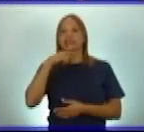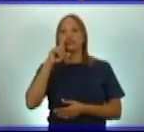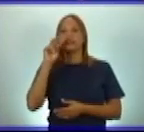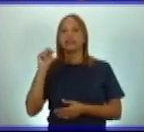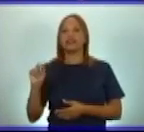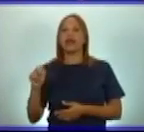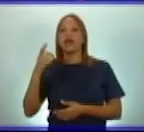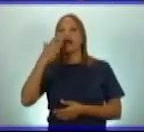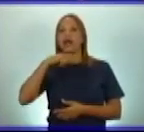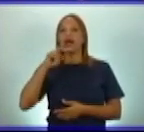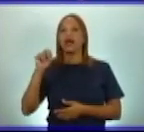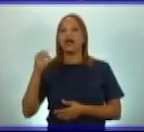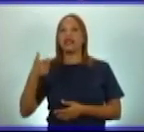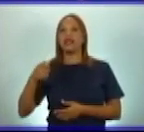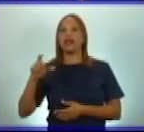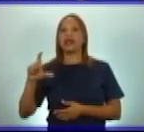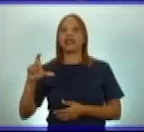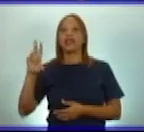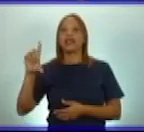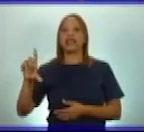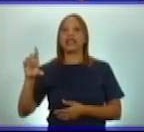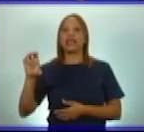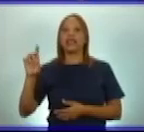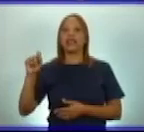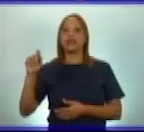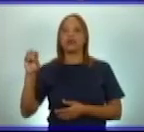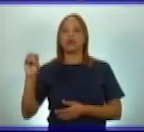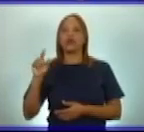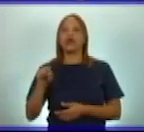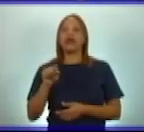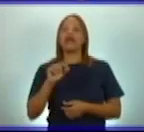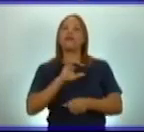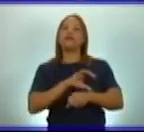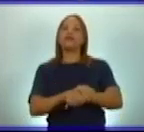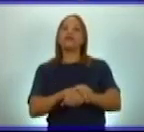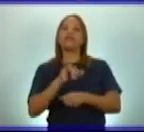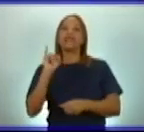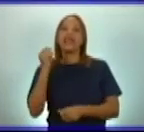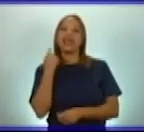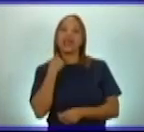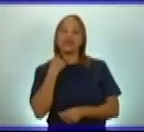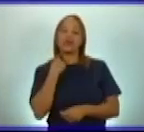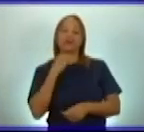condenado a seis años de prisión y trabajo forzado.